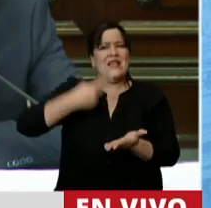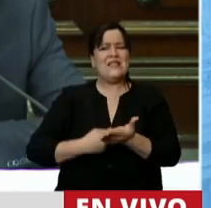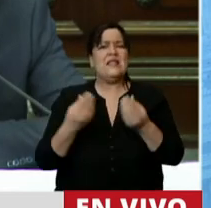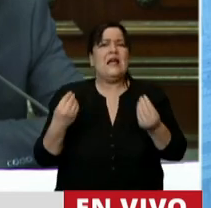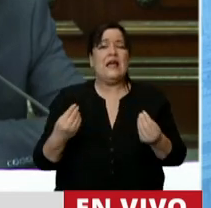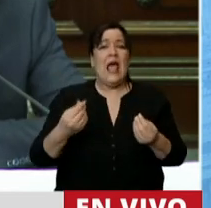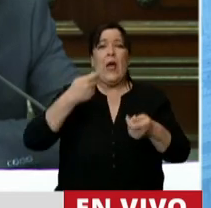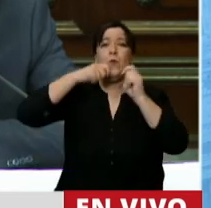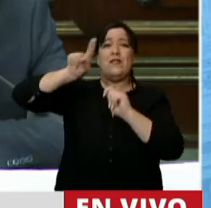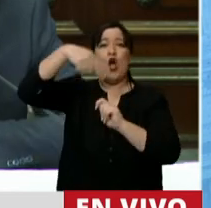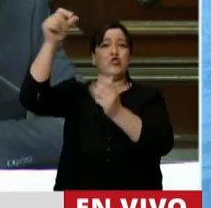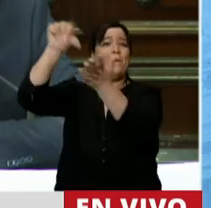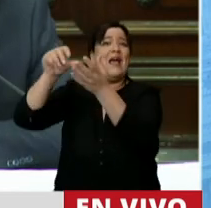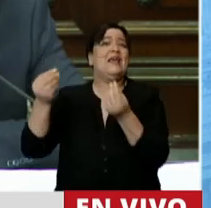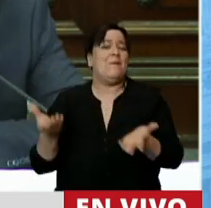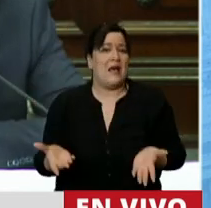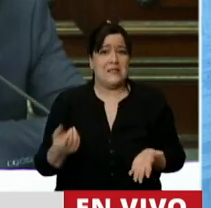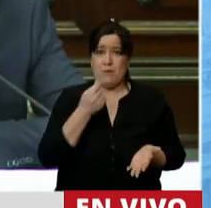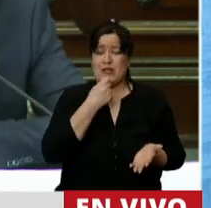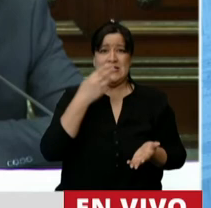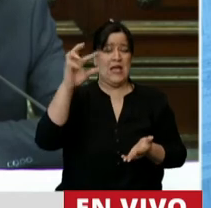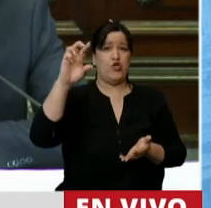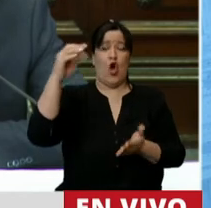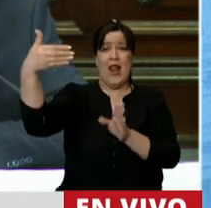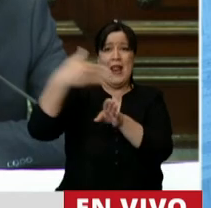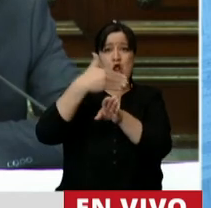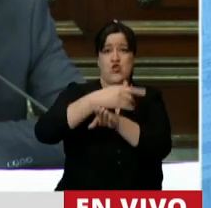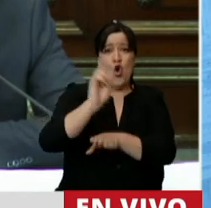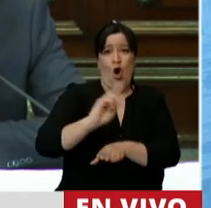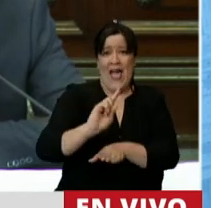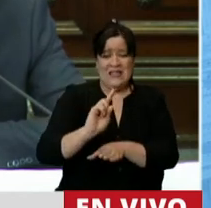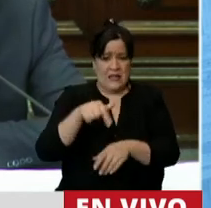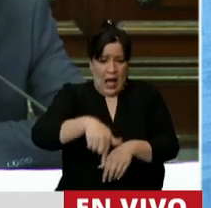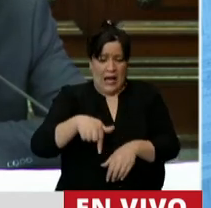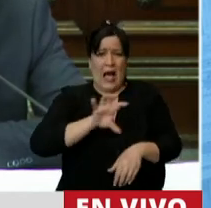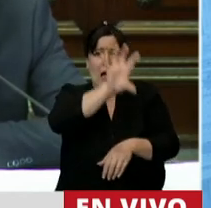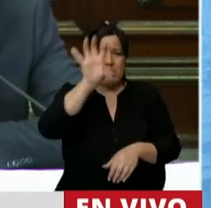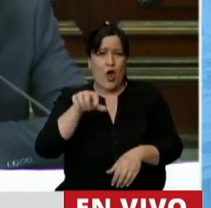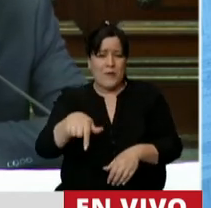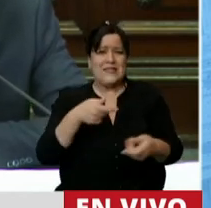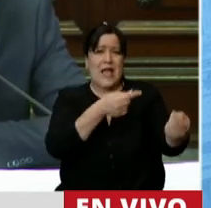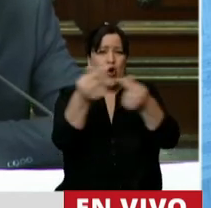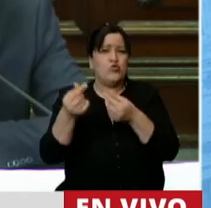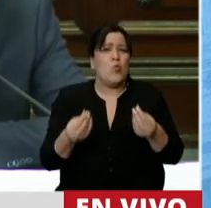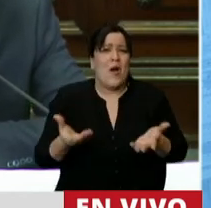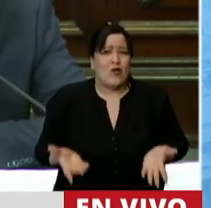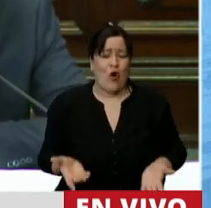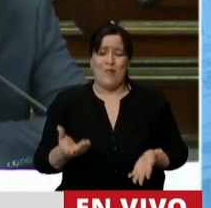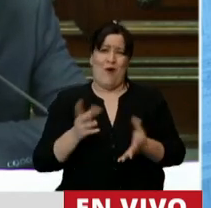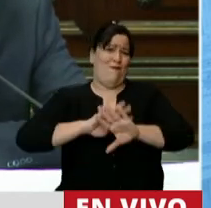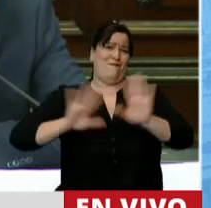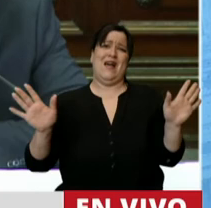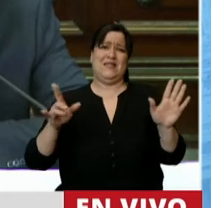exportar. Porque si no tenemos divisa de afuera. No hay forma de que consuman adentro. Terminen con esa lógica vieja,